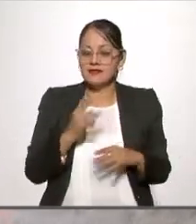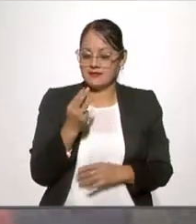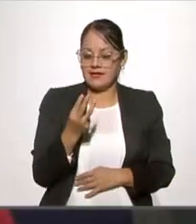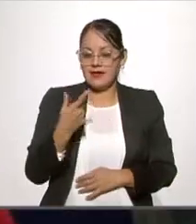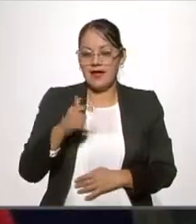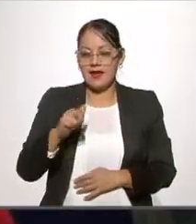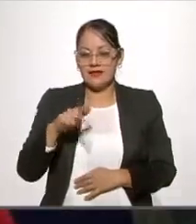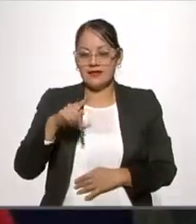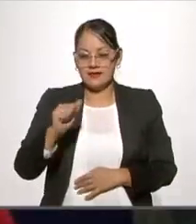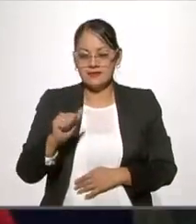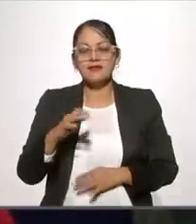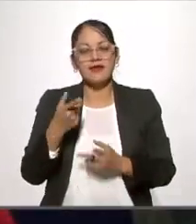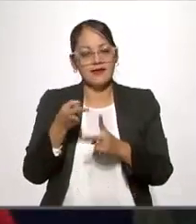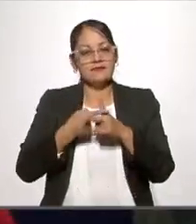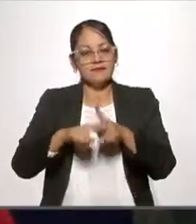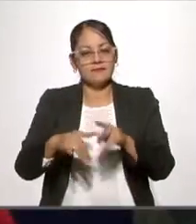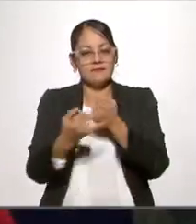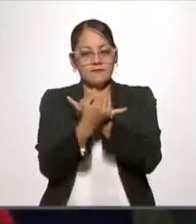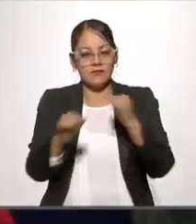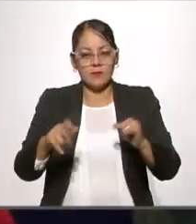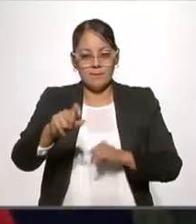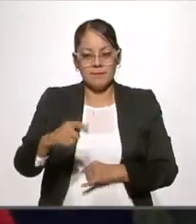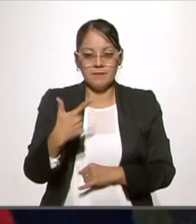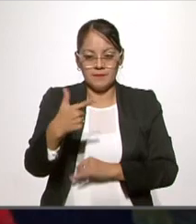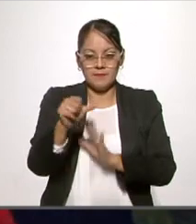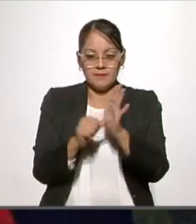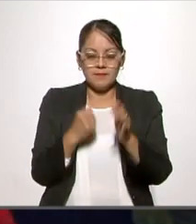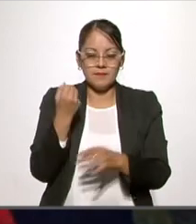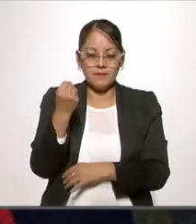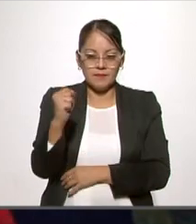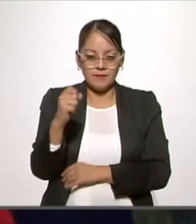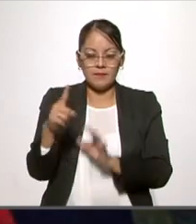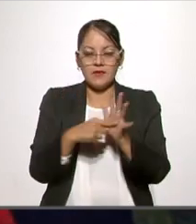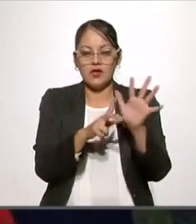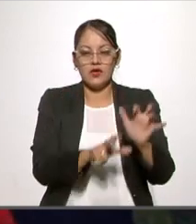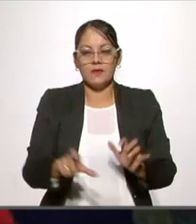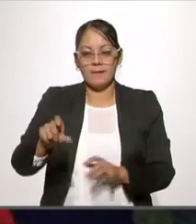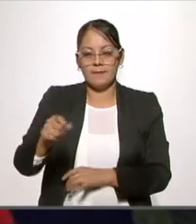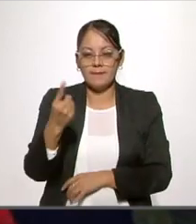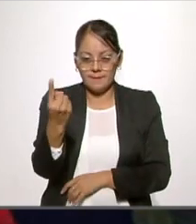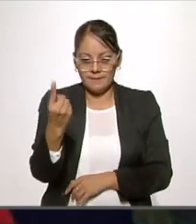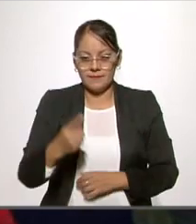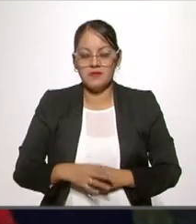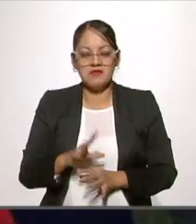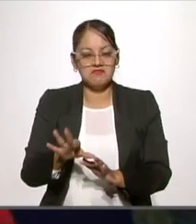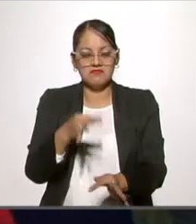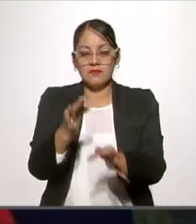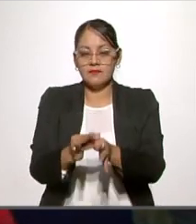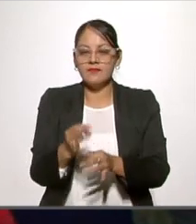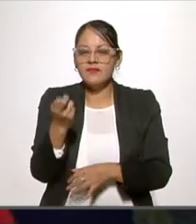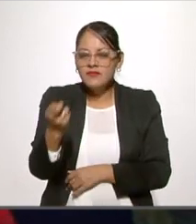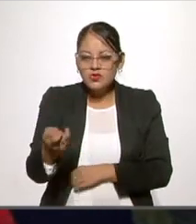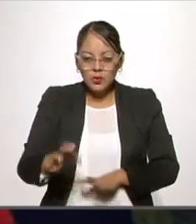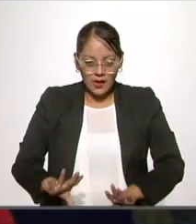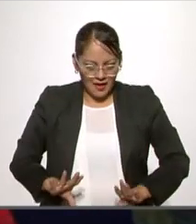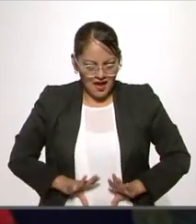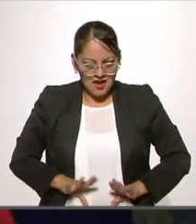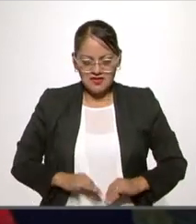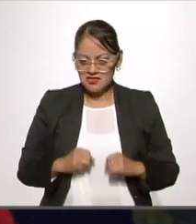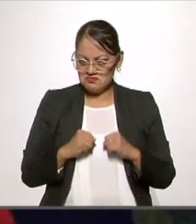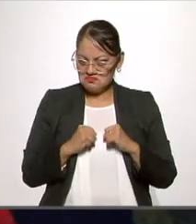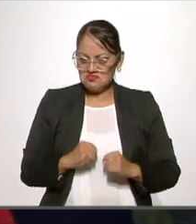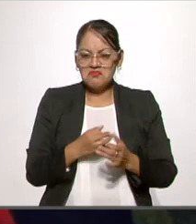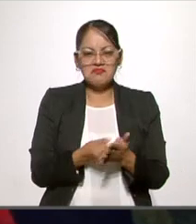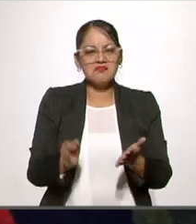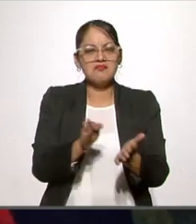la independencia el 27 de septiembre de 1821. La actitud firme y valiente de